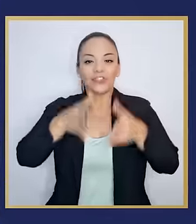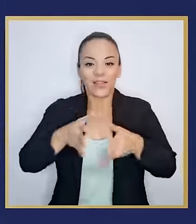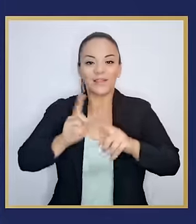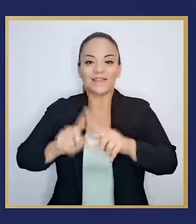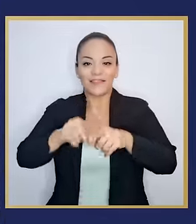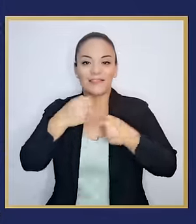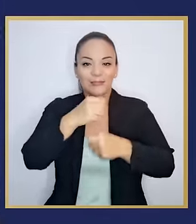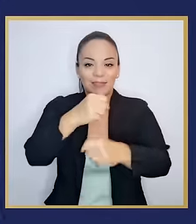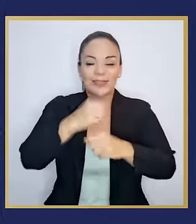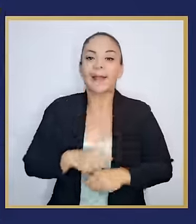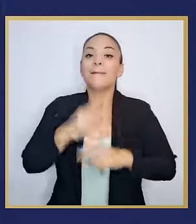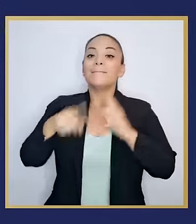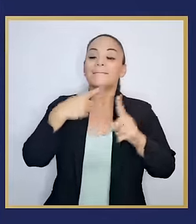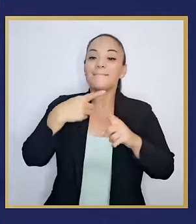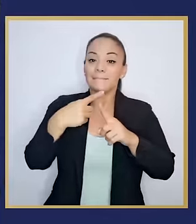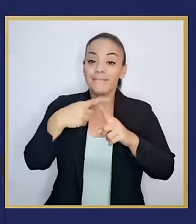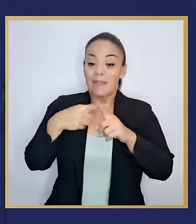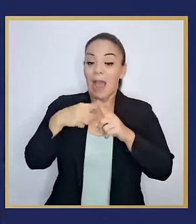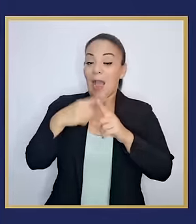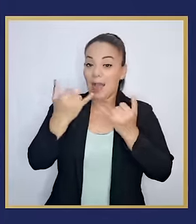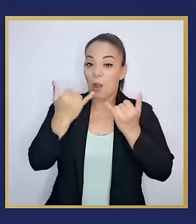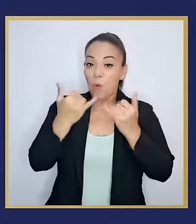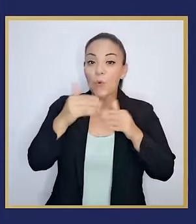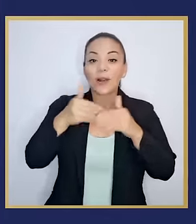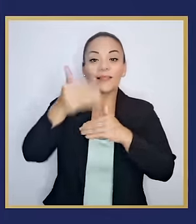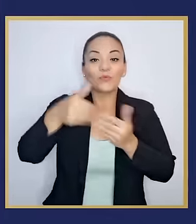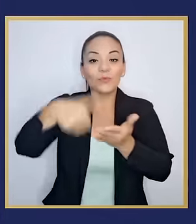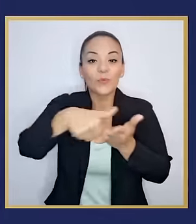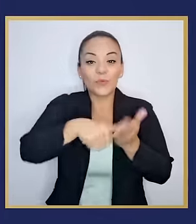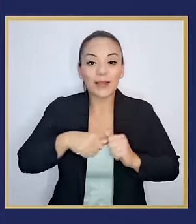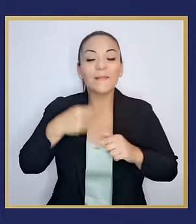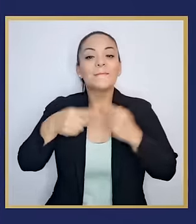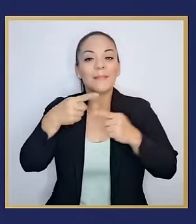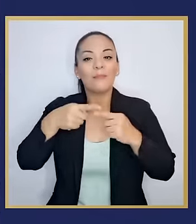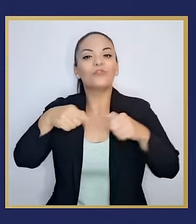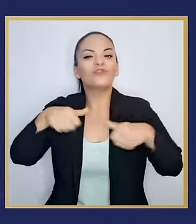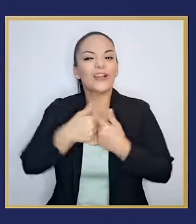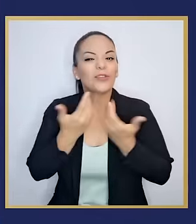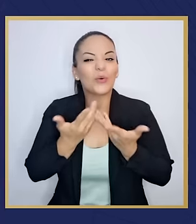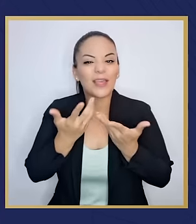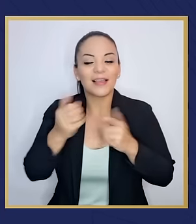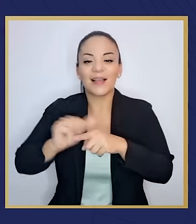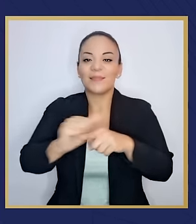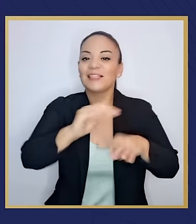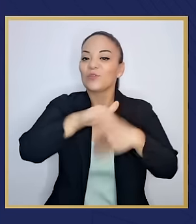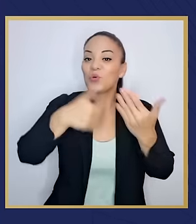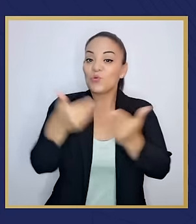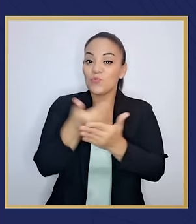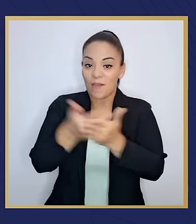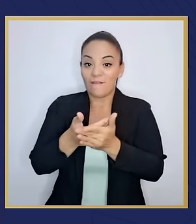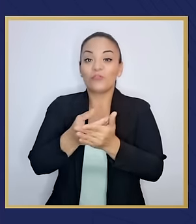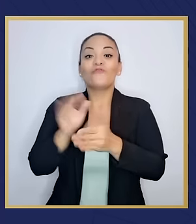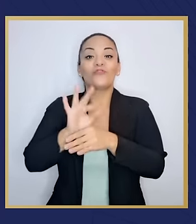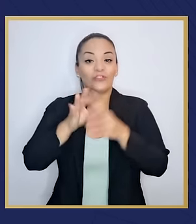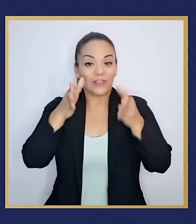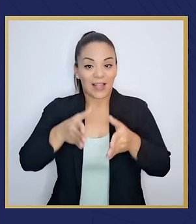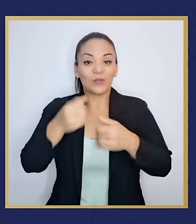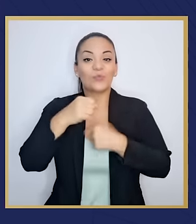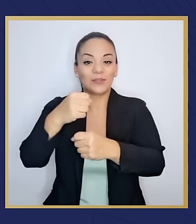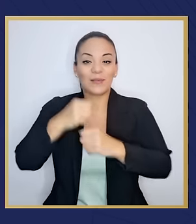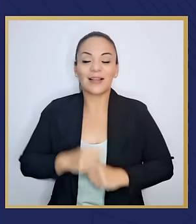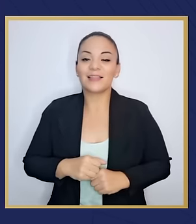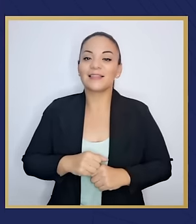locales. Posterior al proceso electoral municipal, tenemos el reto de capacitar a todas las nuevas autoridades municipales y de